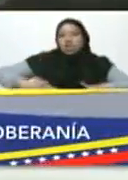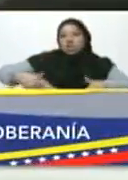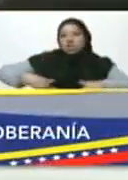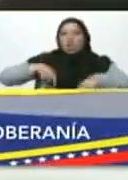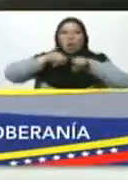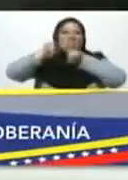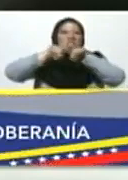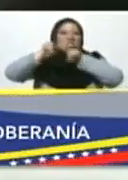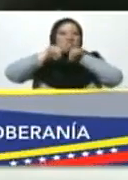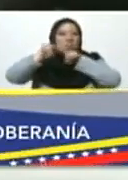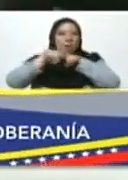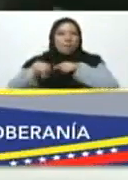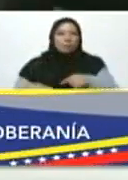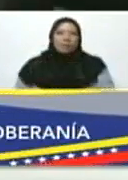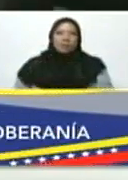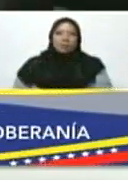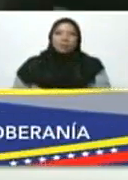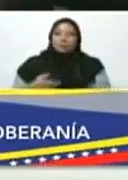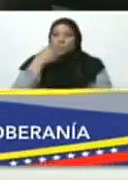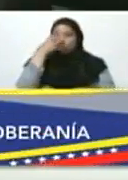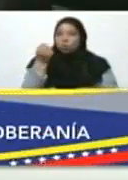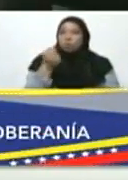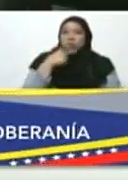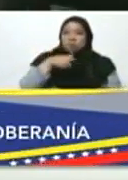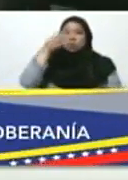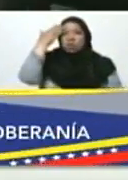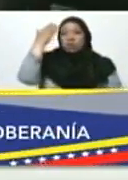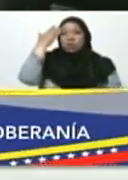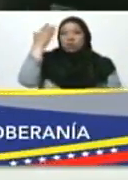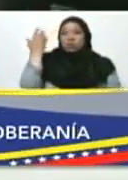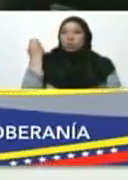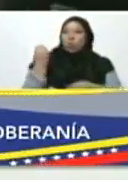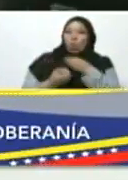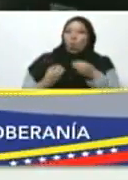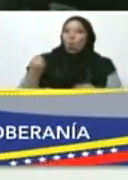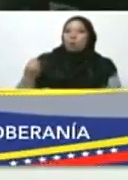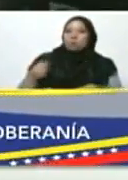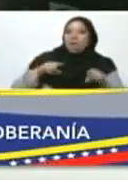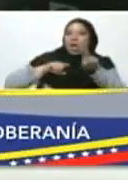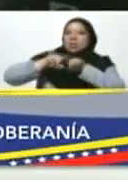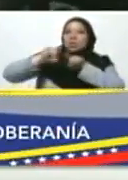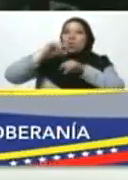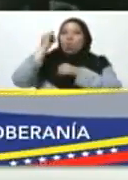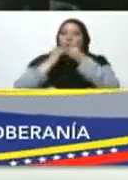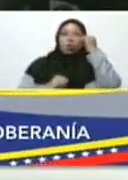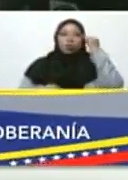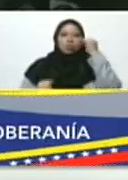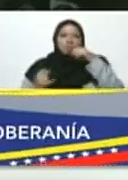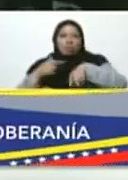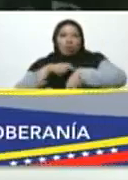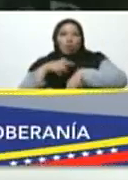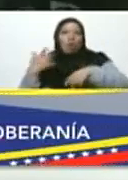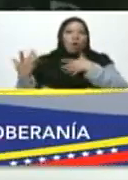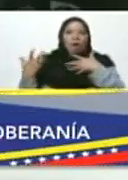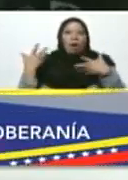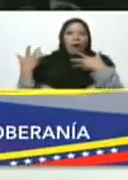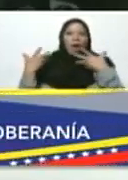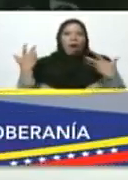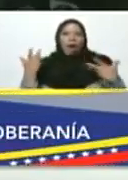Uno tiene que estar bien enterado, ¿verdad? ¿Cuál es el chisme de última hora? ¿Qué fue lo que pasó por aquí? ¿Qué fue lo que pasó por